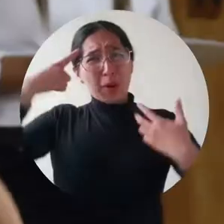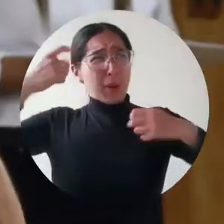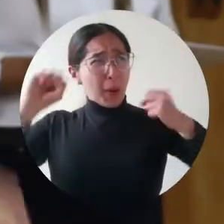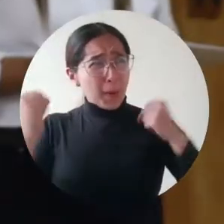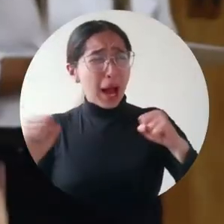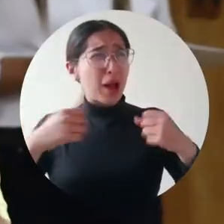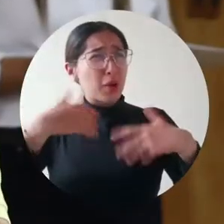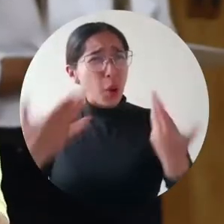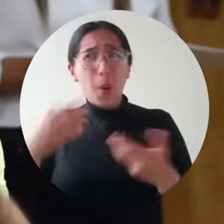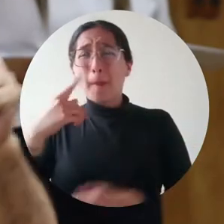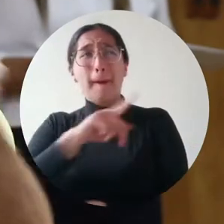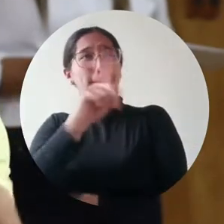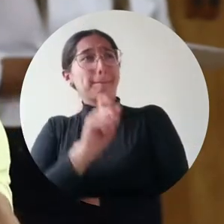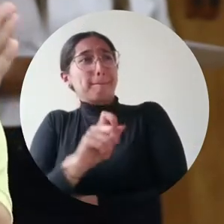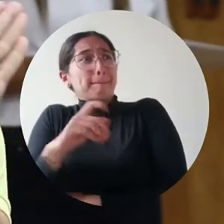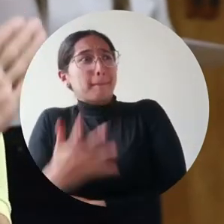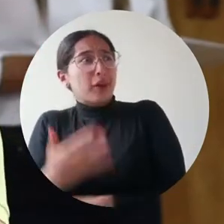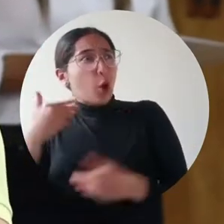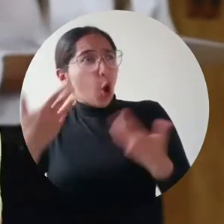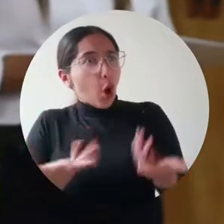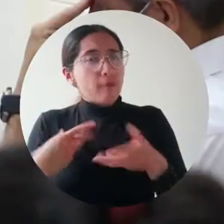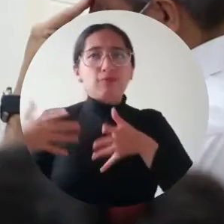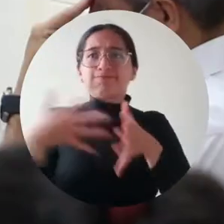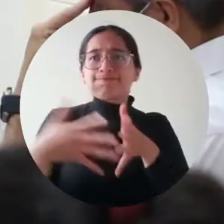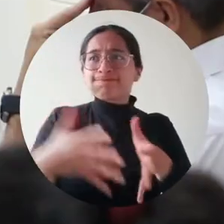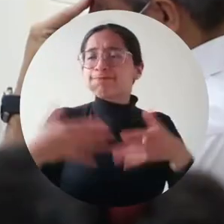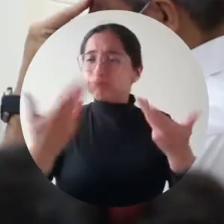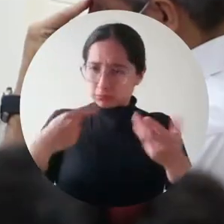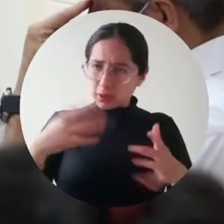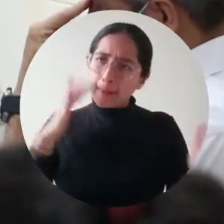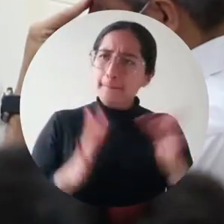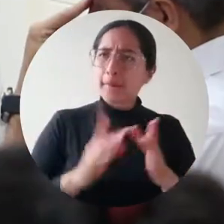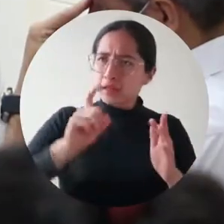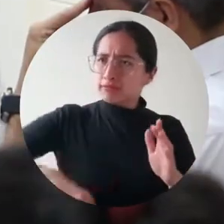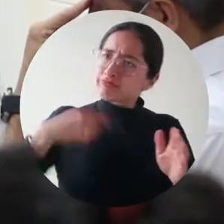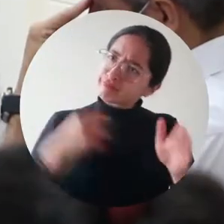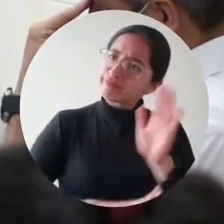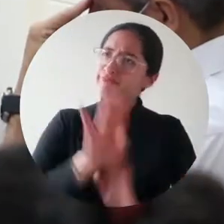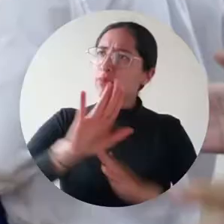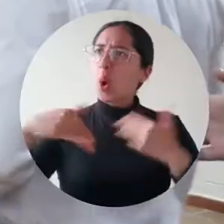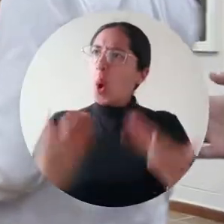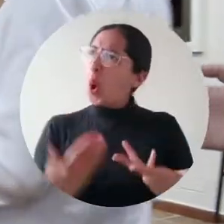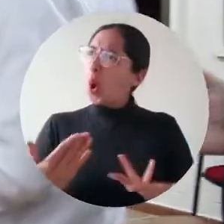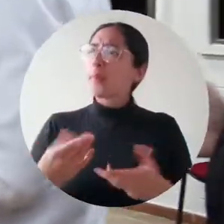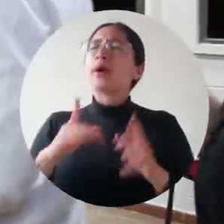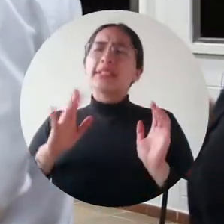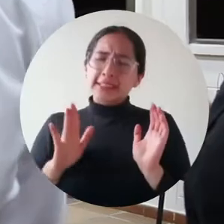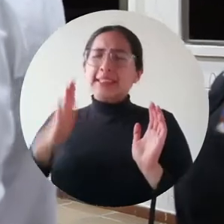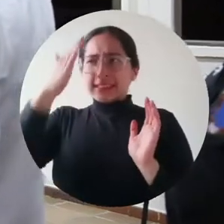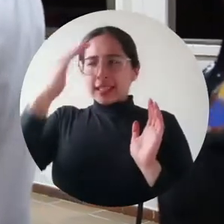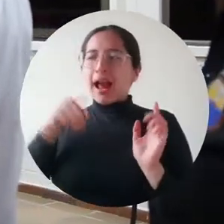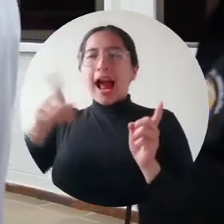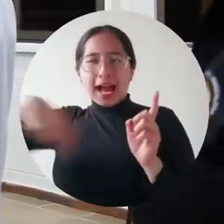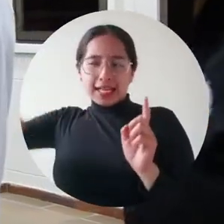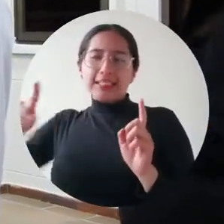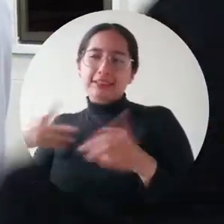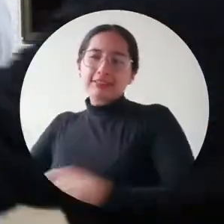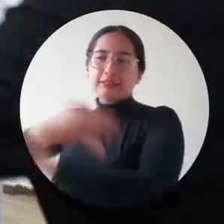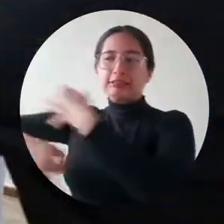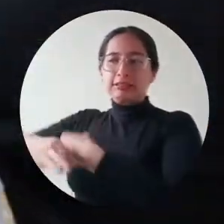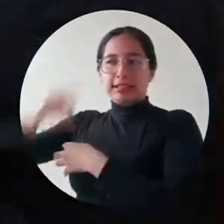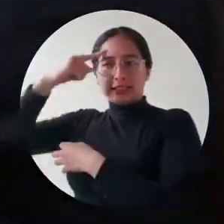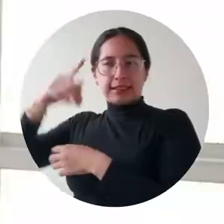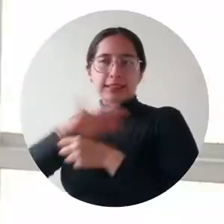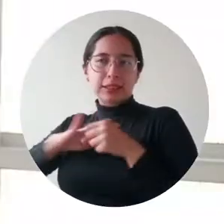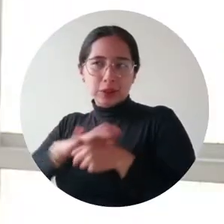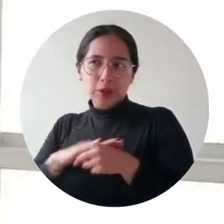angustia, a lo desconocido, a no saber cómo proporcionarle al estudiante lo que necesita para que pueda aprender y pueda formarse. Y por eso pensamos en ustedes